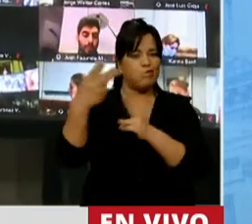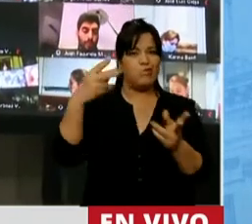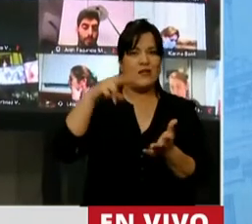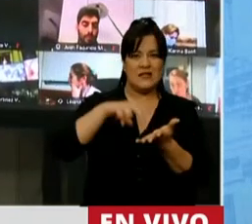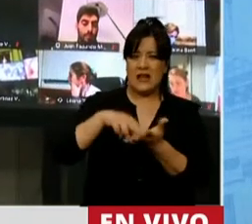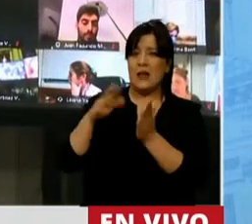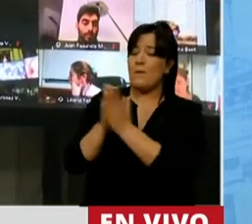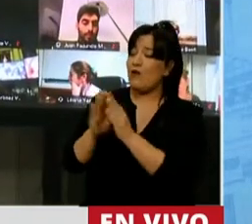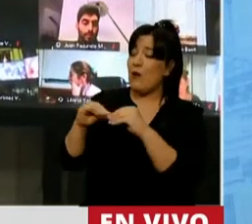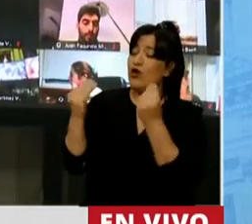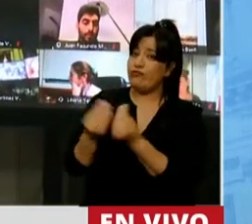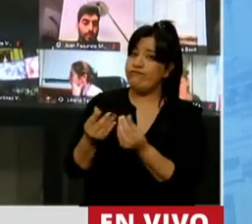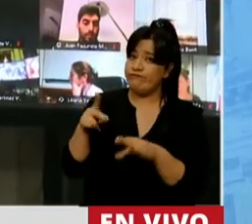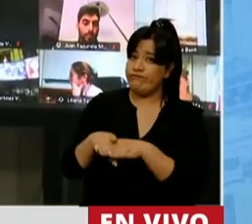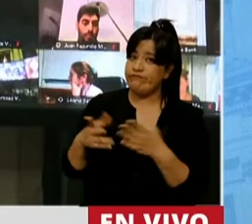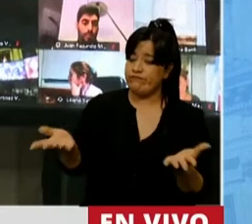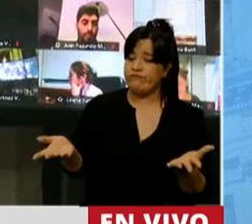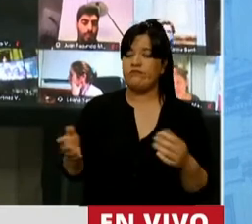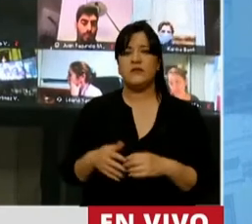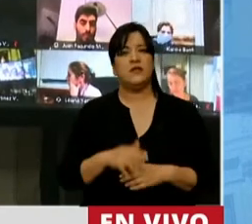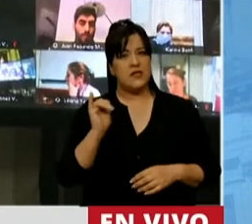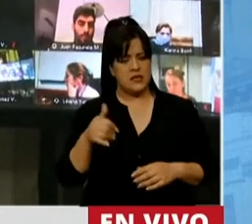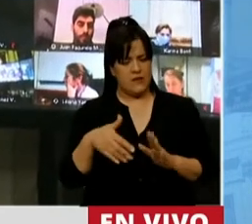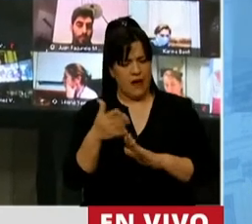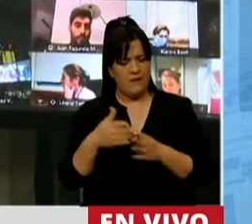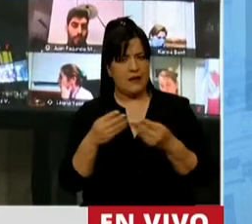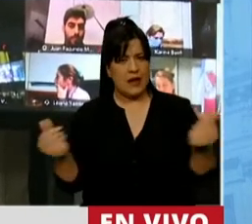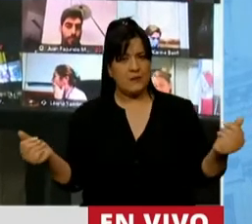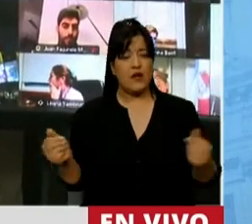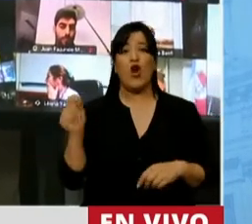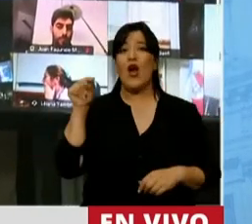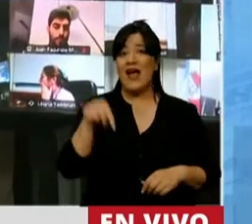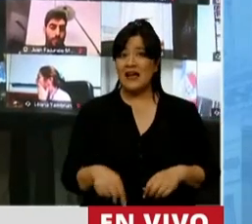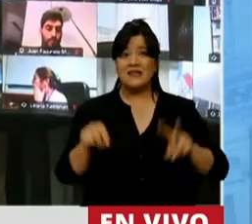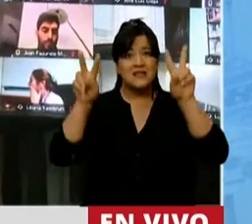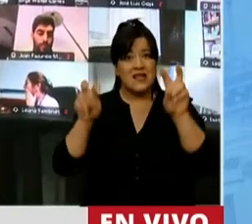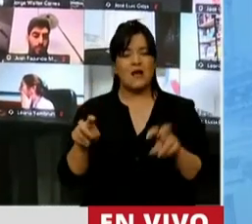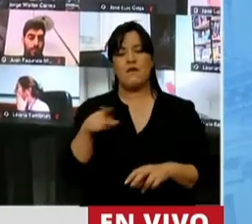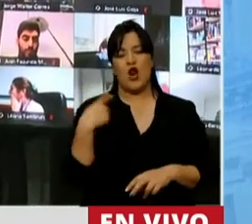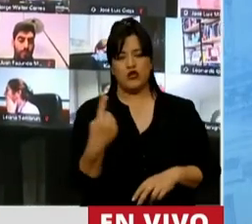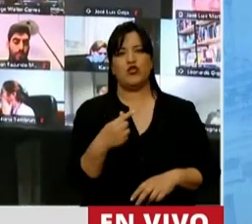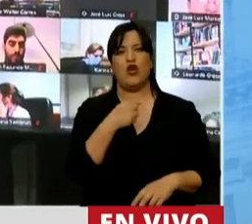lo que queremos